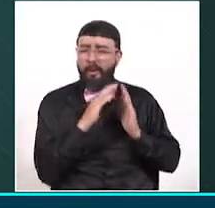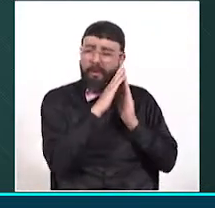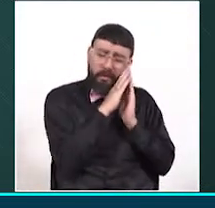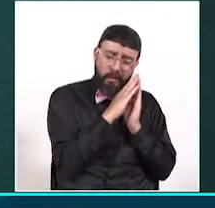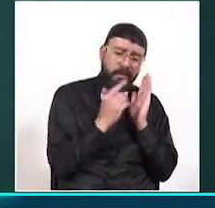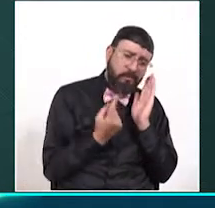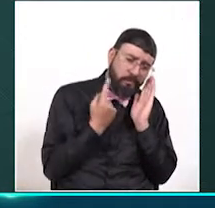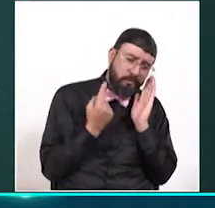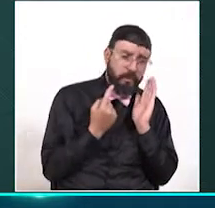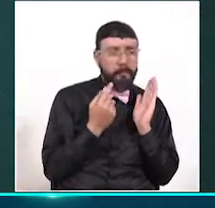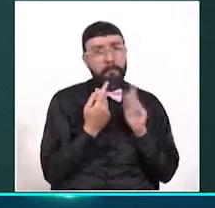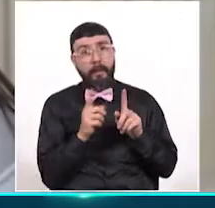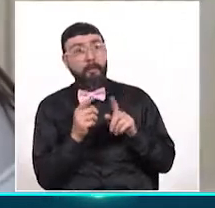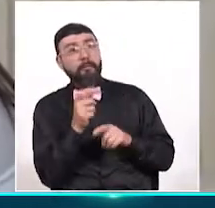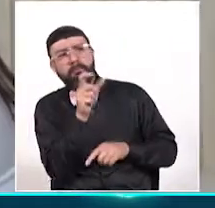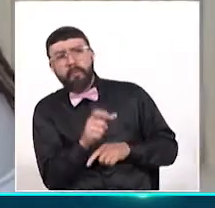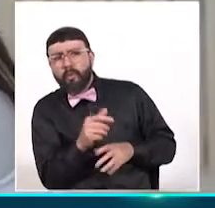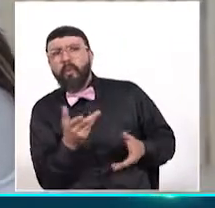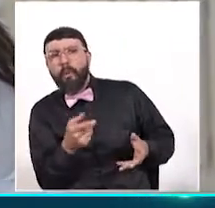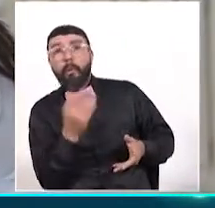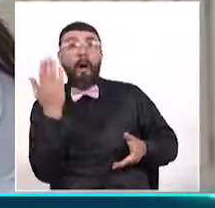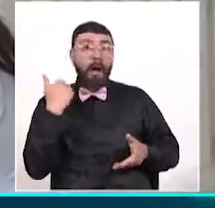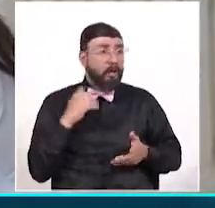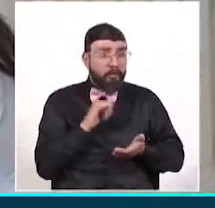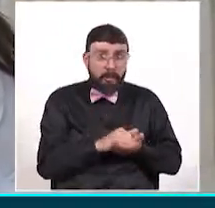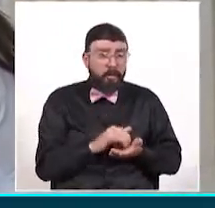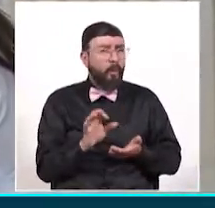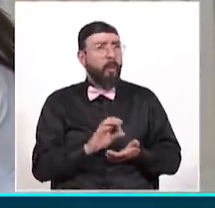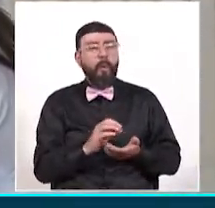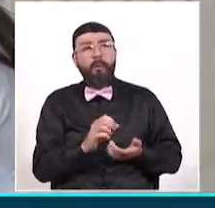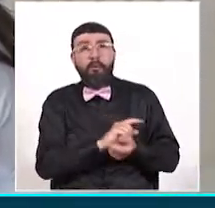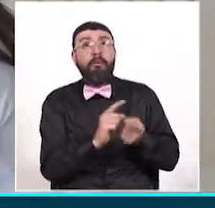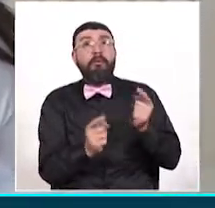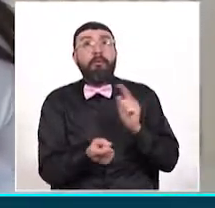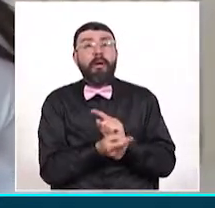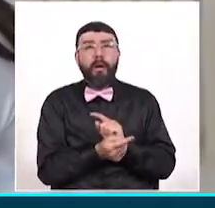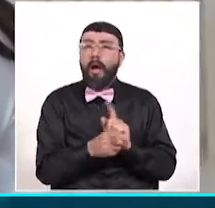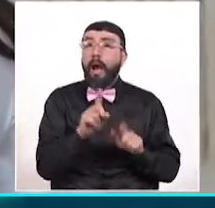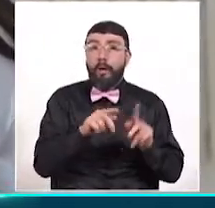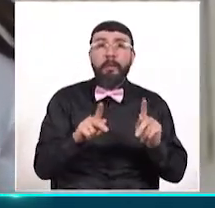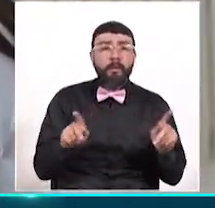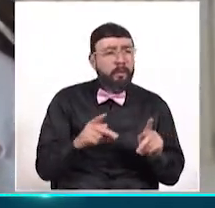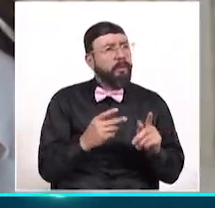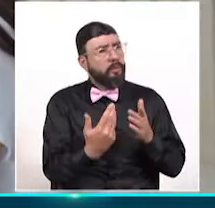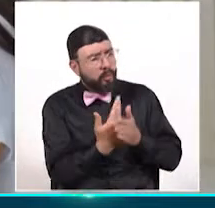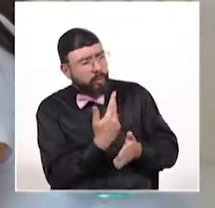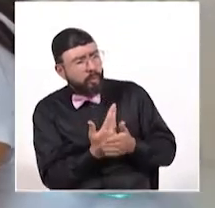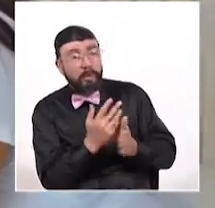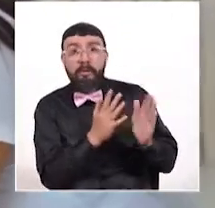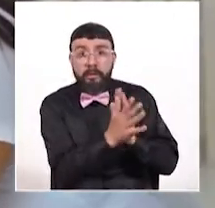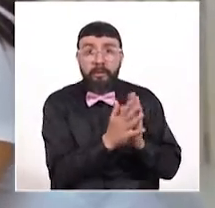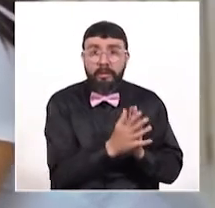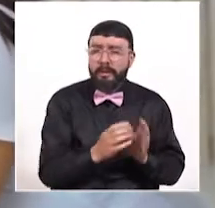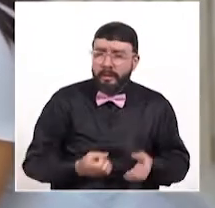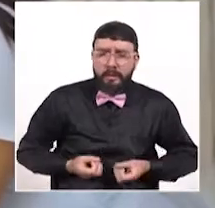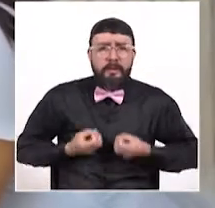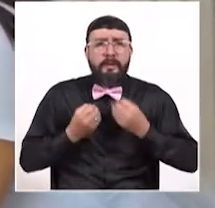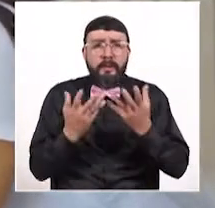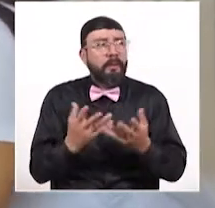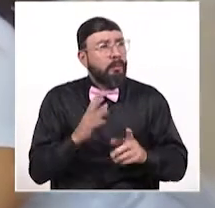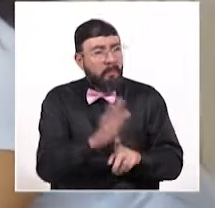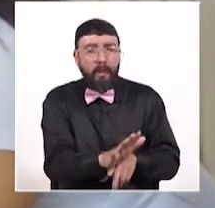las personalidades de las personas. La mayoría de estas personas comentan sus intenciones suicidas, por esto no se puede invalidar lo que expresan.